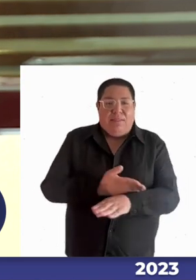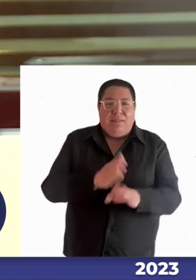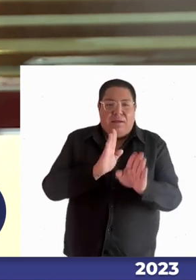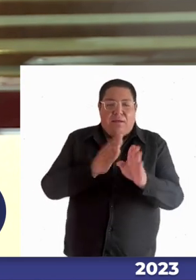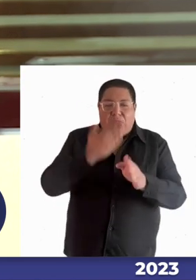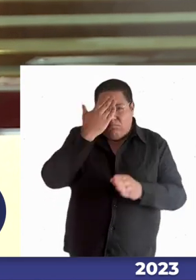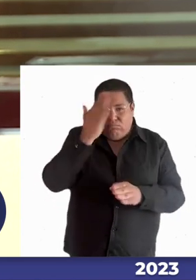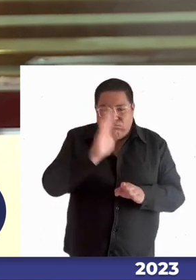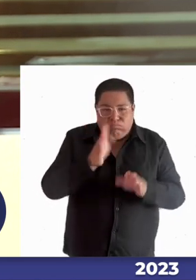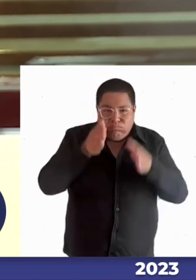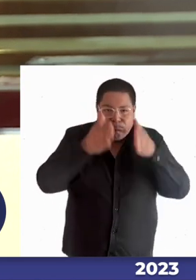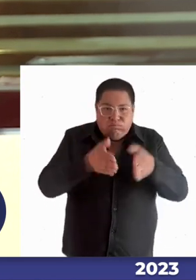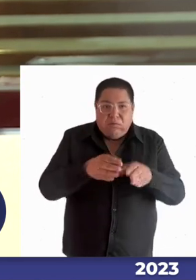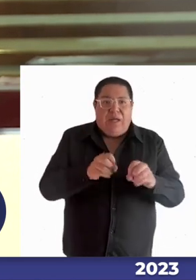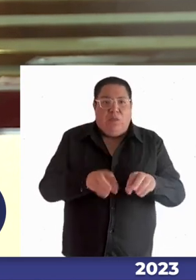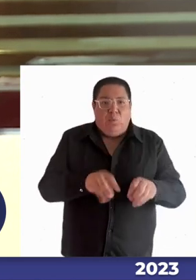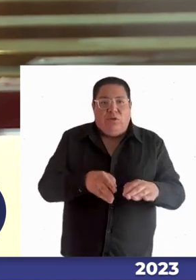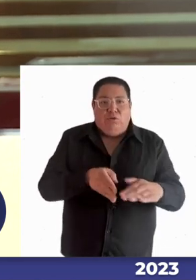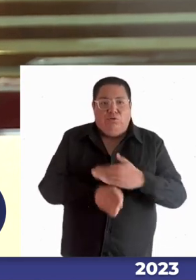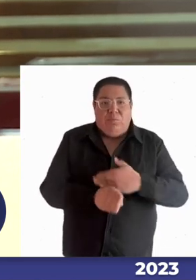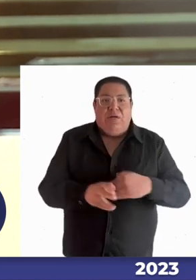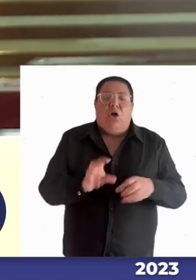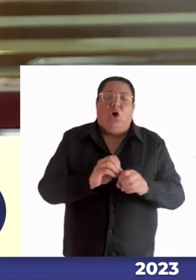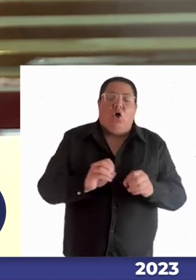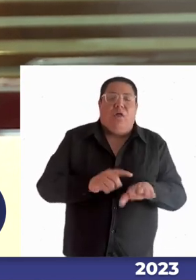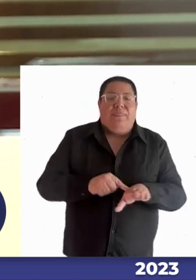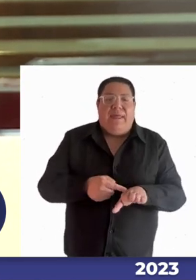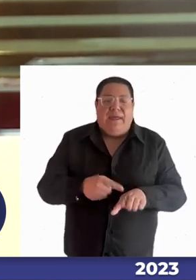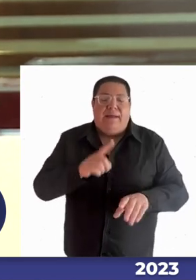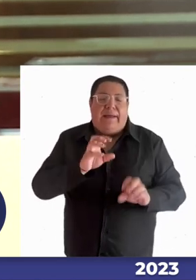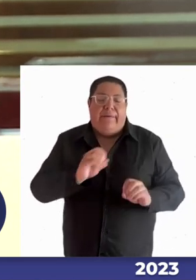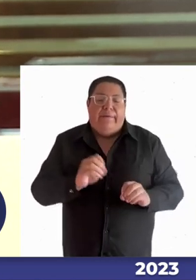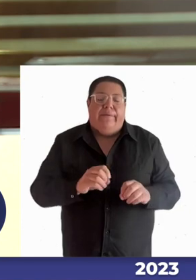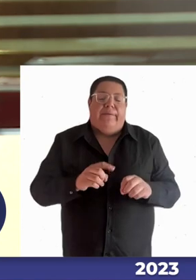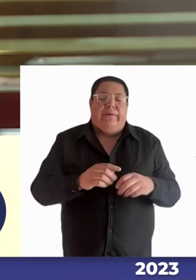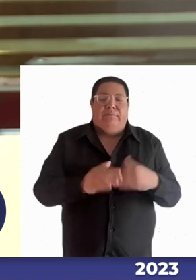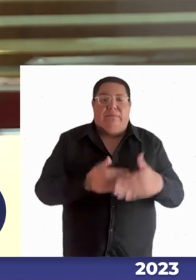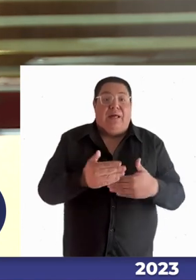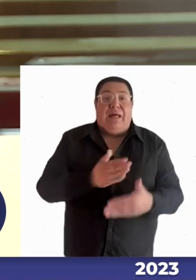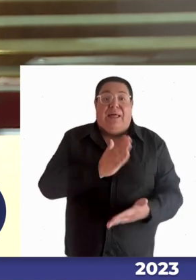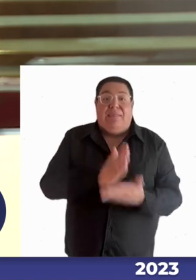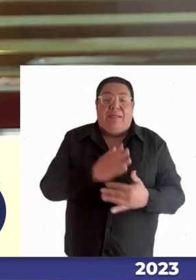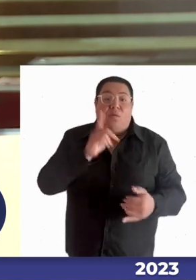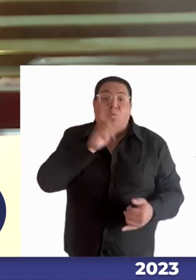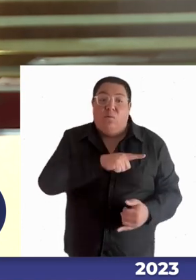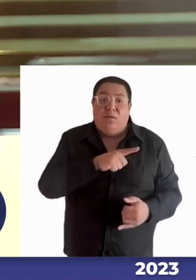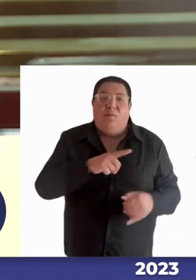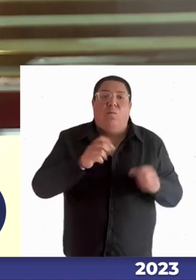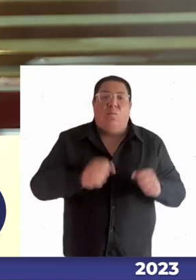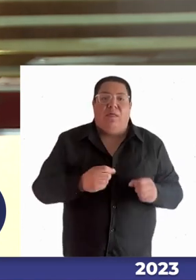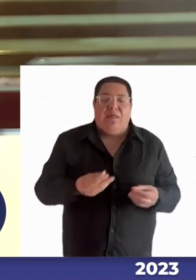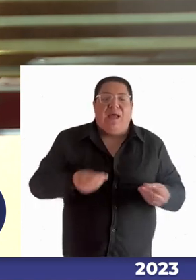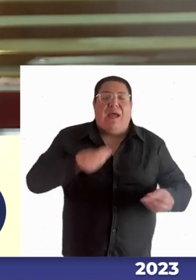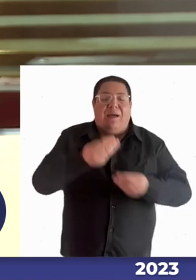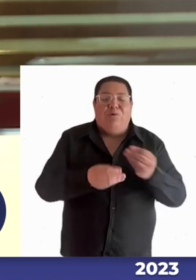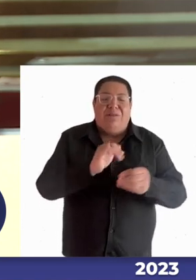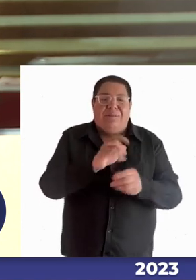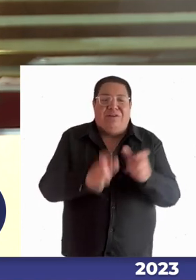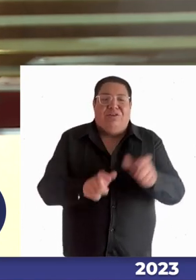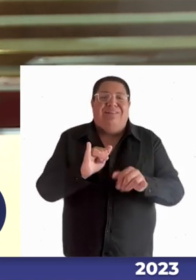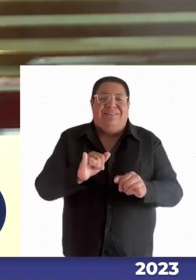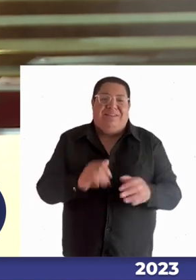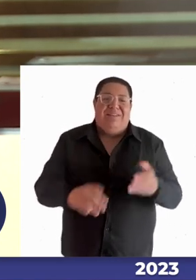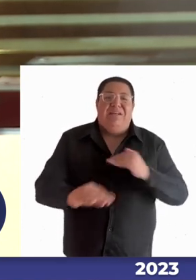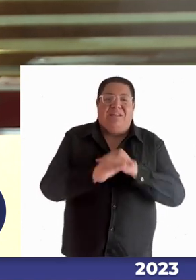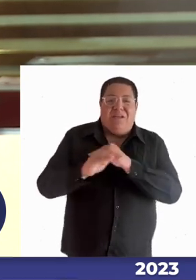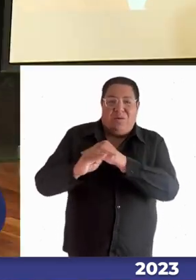a la educación superior o a la educación técnica y finalmente ser un real aporte a la comunidad de manera pareja y